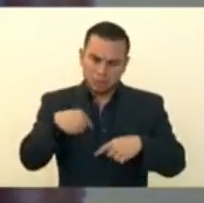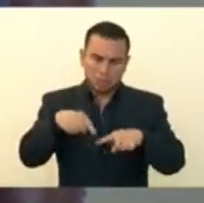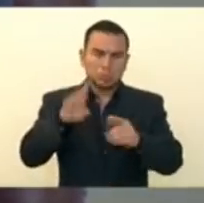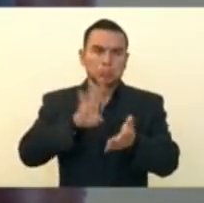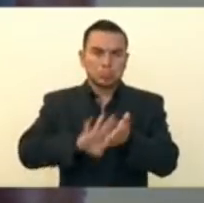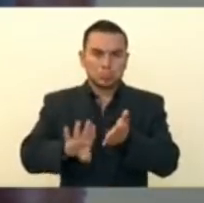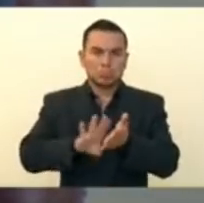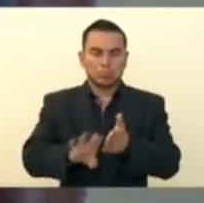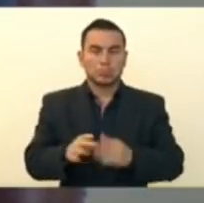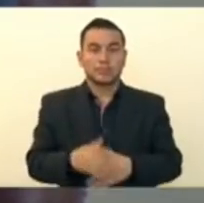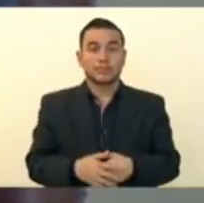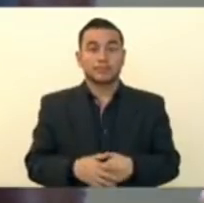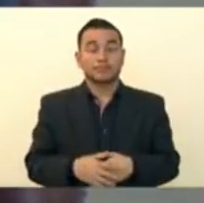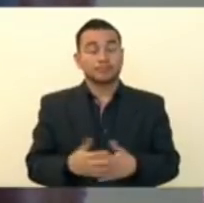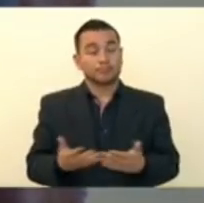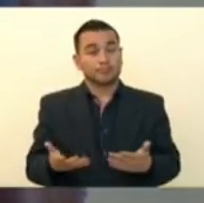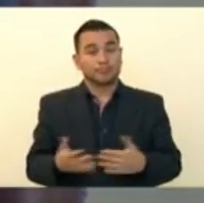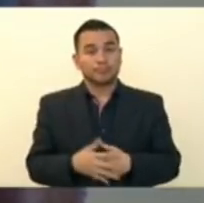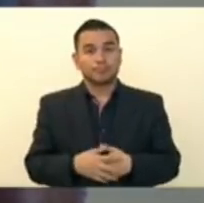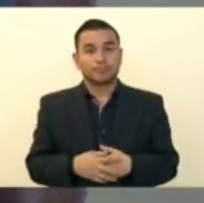salario. Por eso.